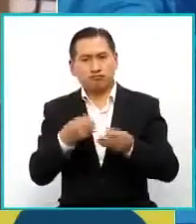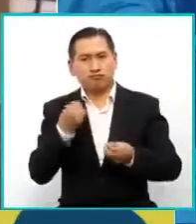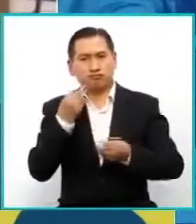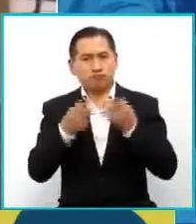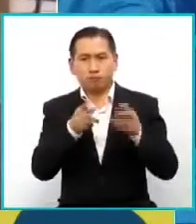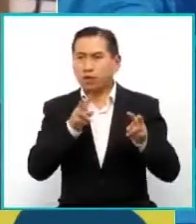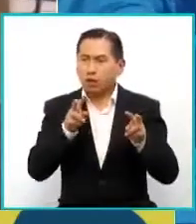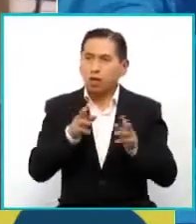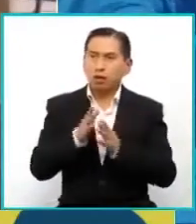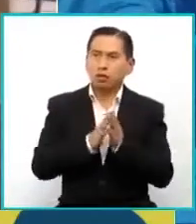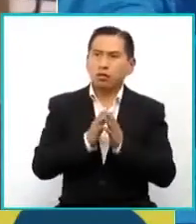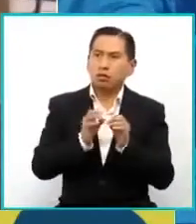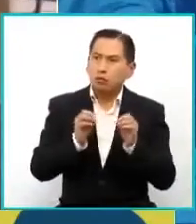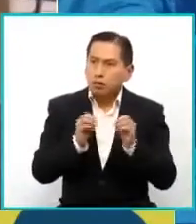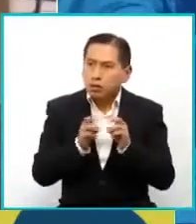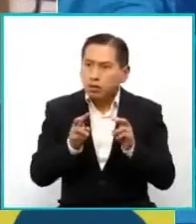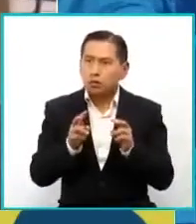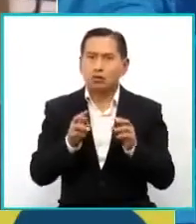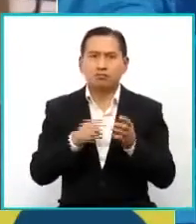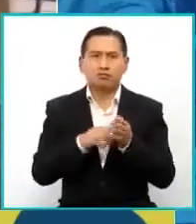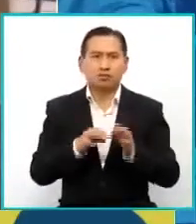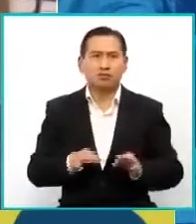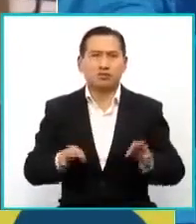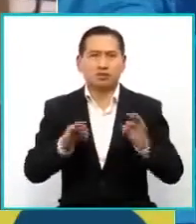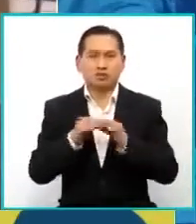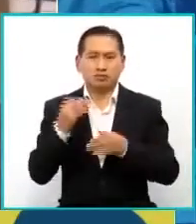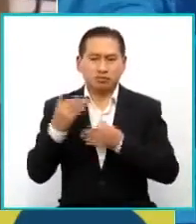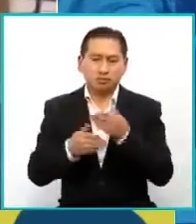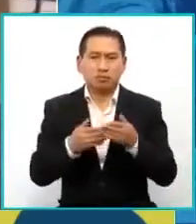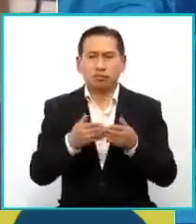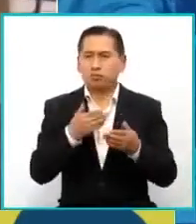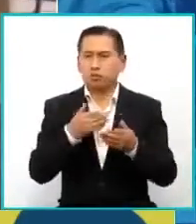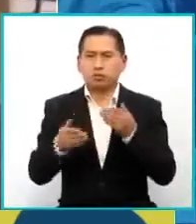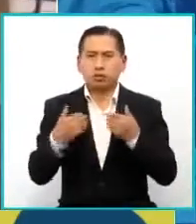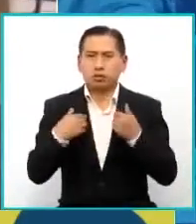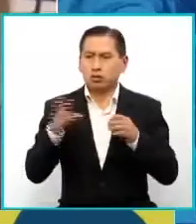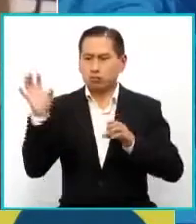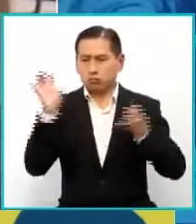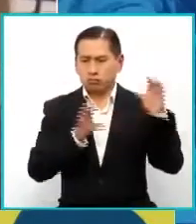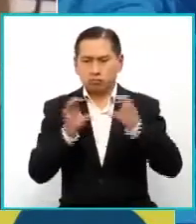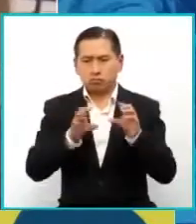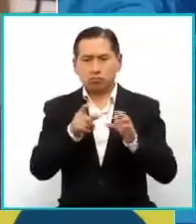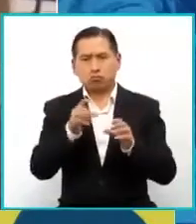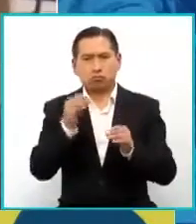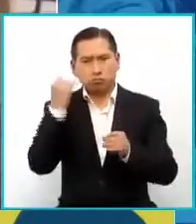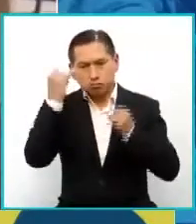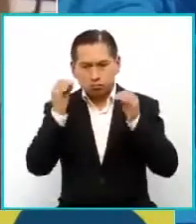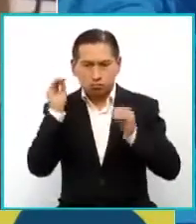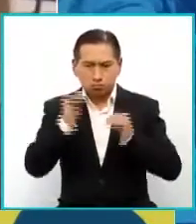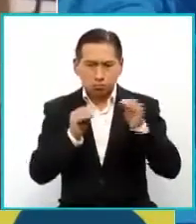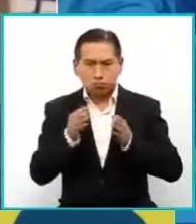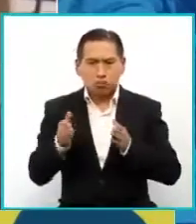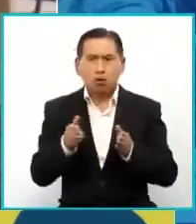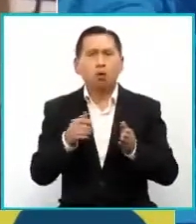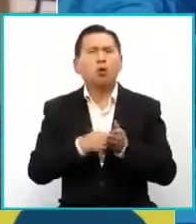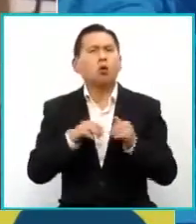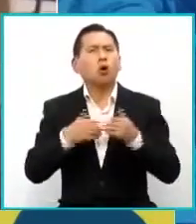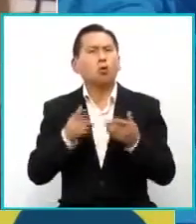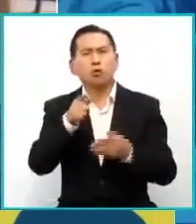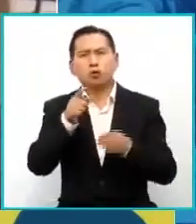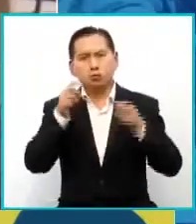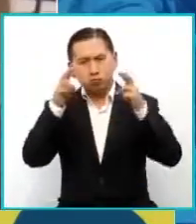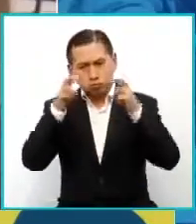y que pueda resultar una obra en sí misma, independientemente de que esté compuesta por fragmentos. ¿Cómo ha sido este proceso? ¿Ha incluido